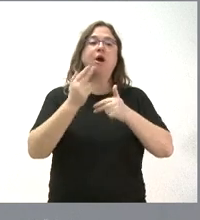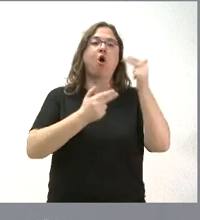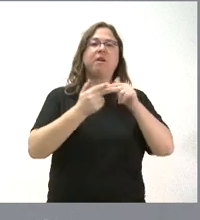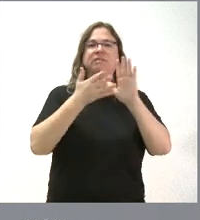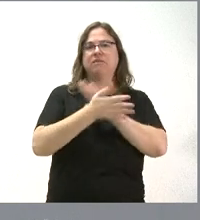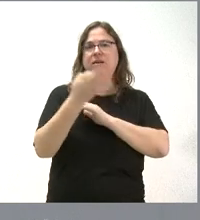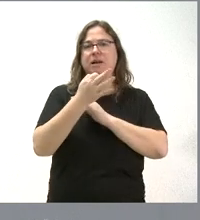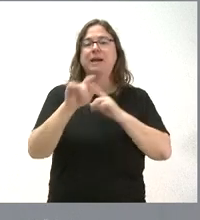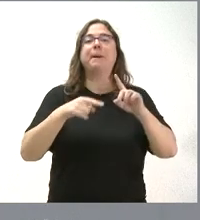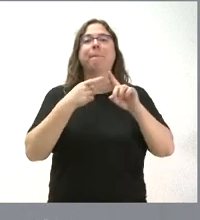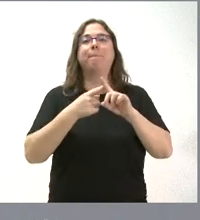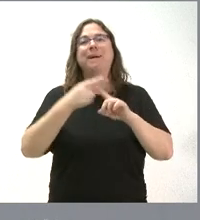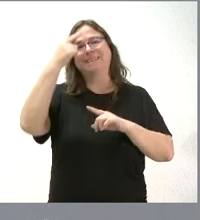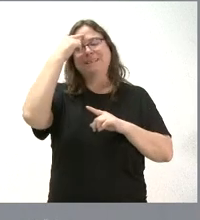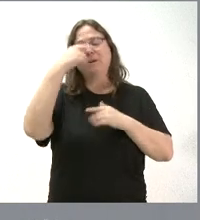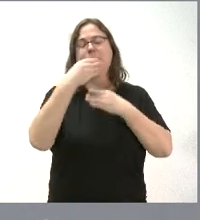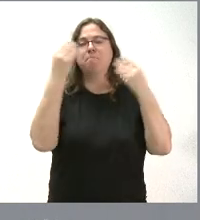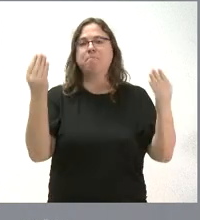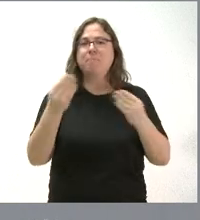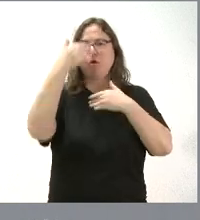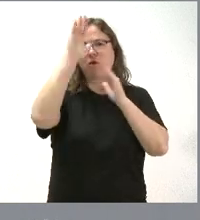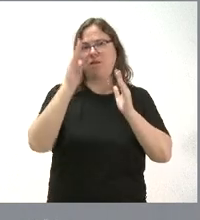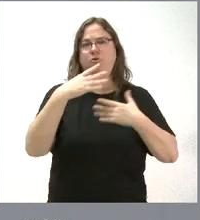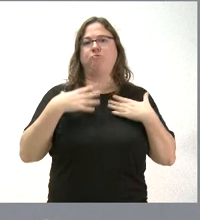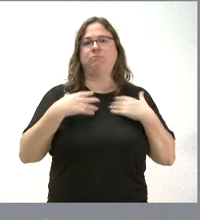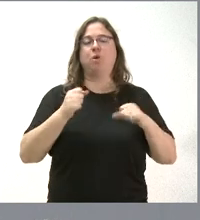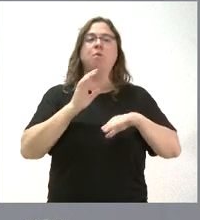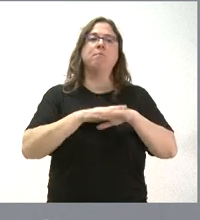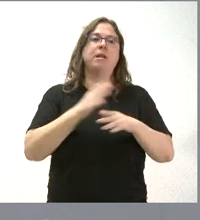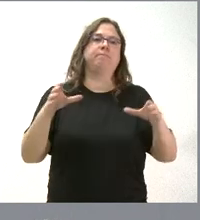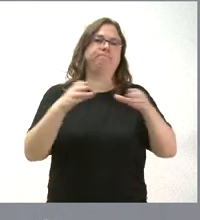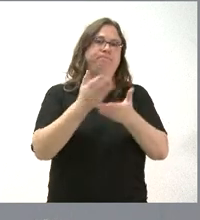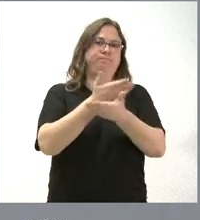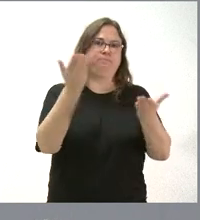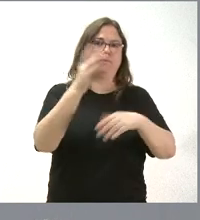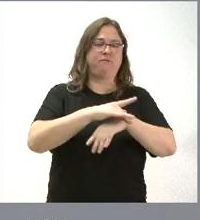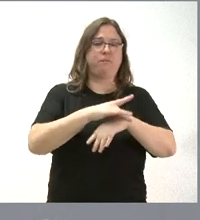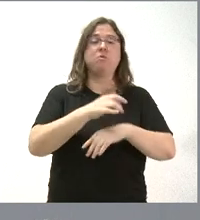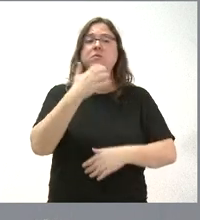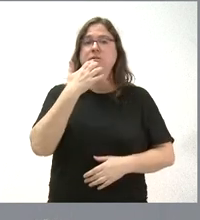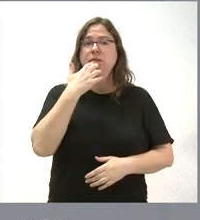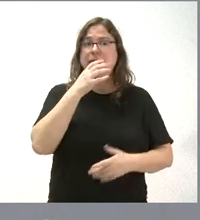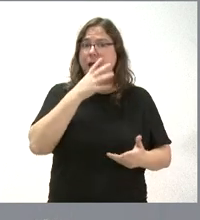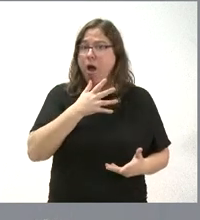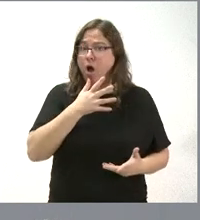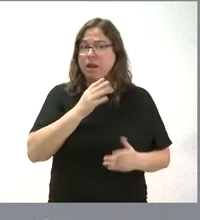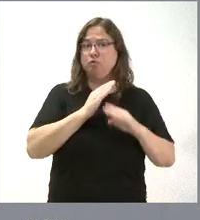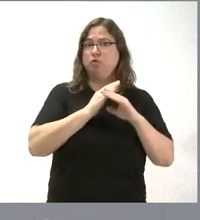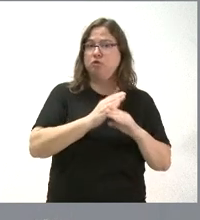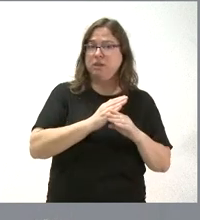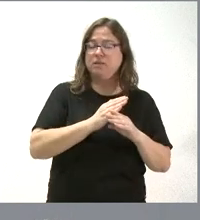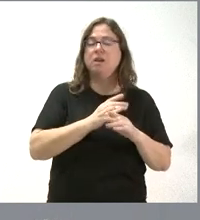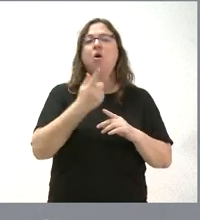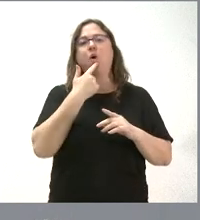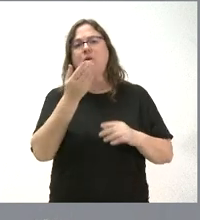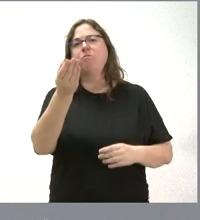también buscar la mejor atención sanitaria al conjunto de los pacientes, si en el entorno que se está dando actualmente es suficiente o hace falta algún